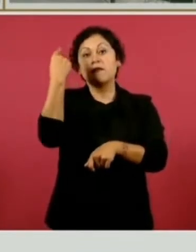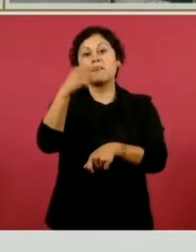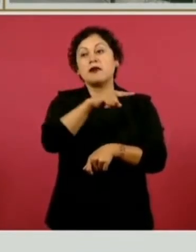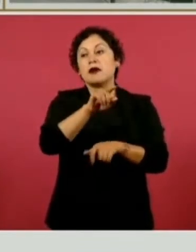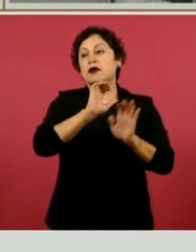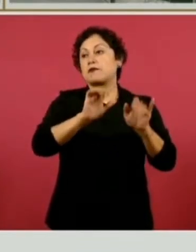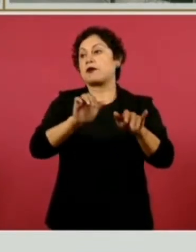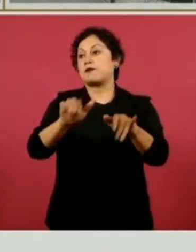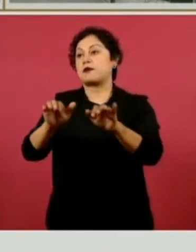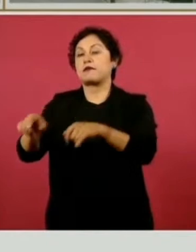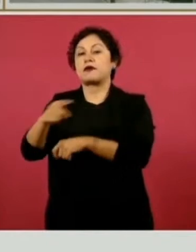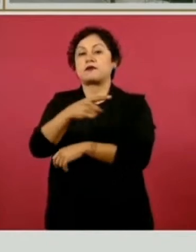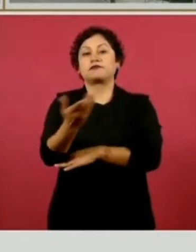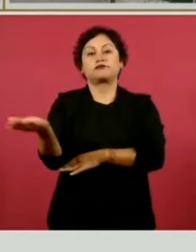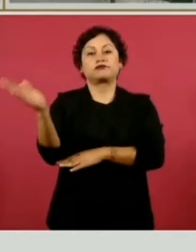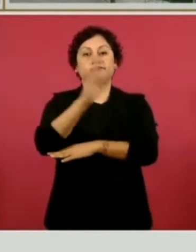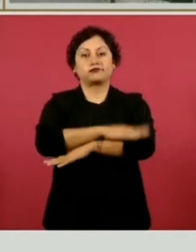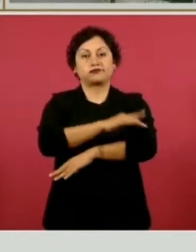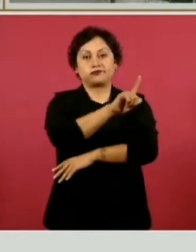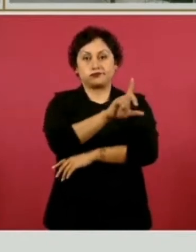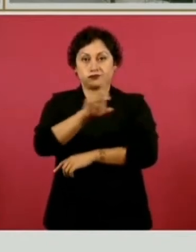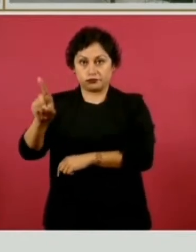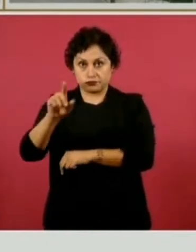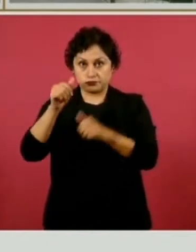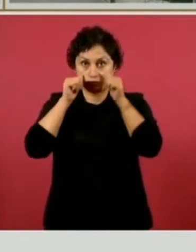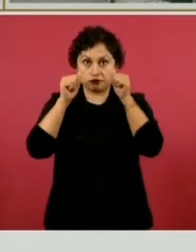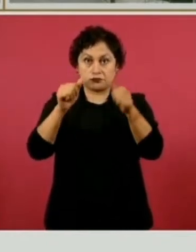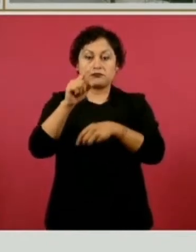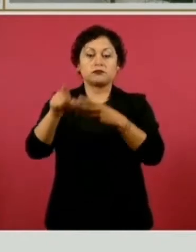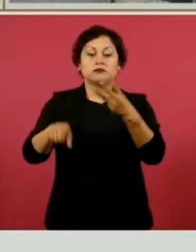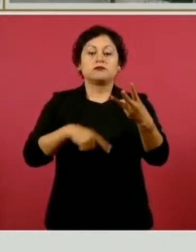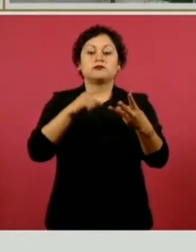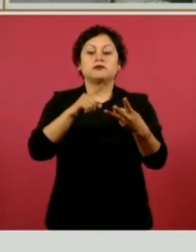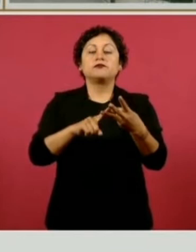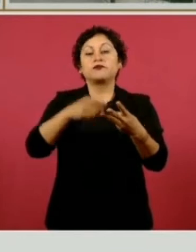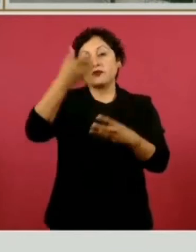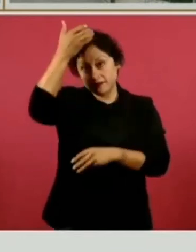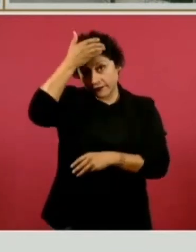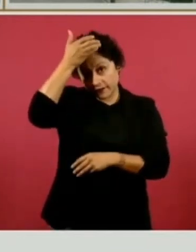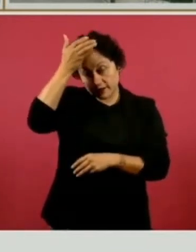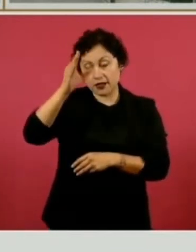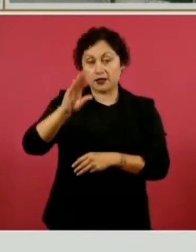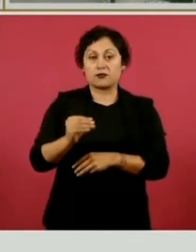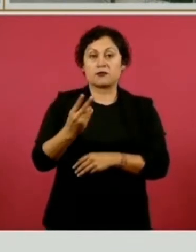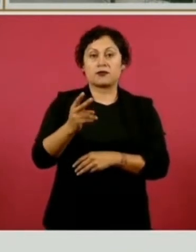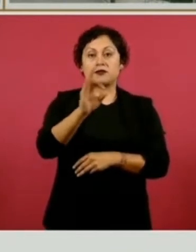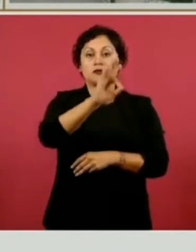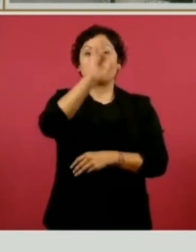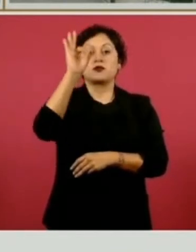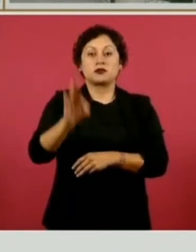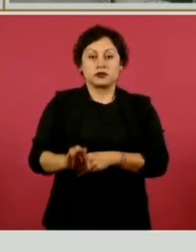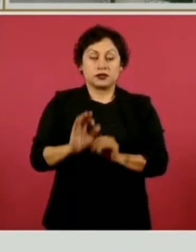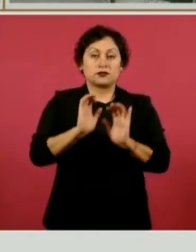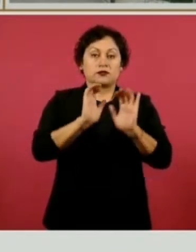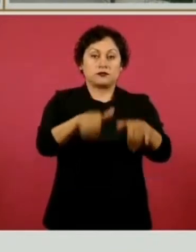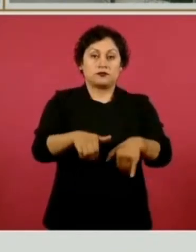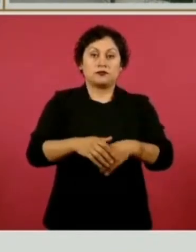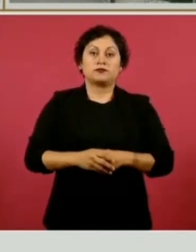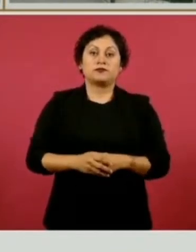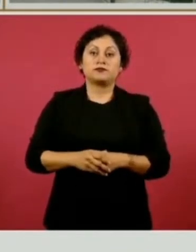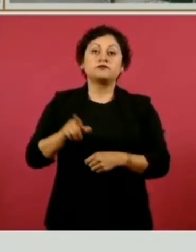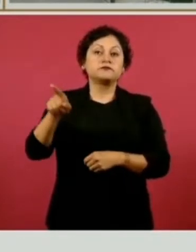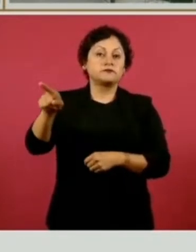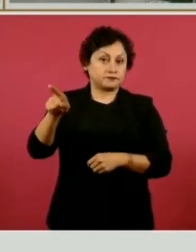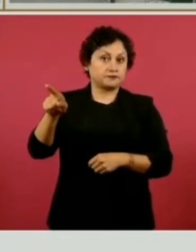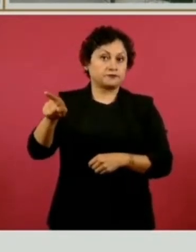a domingo, y 92 por ciento de avance en la contratación del personal de enfermería. También allá con el gobernador Monreal